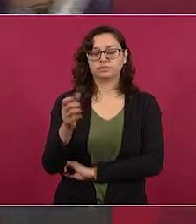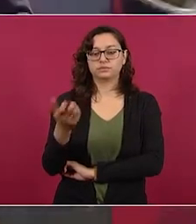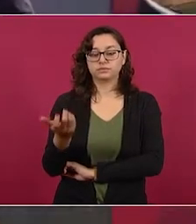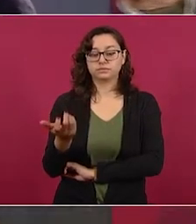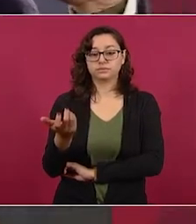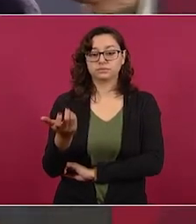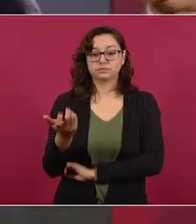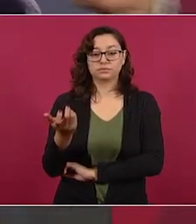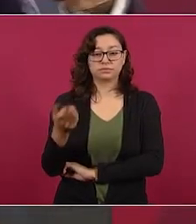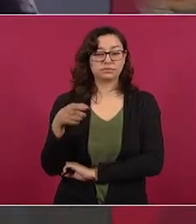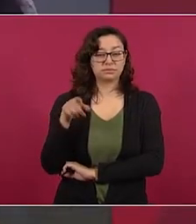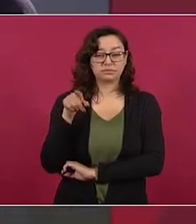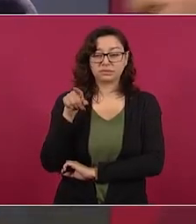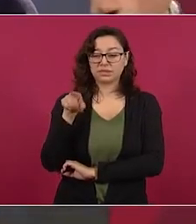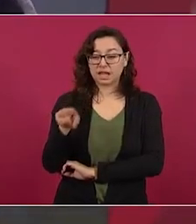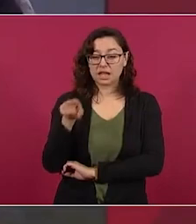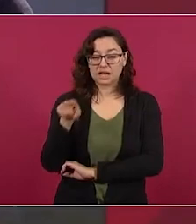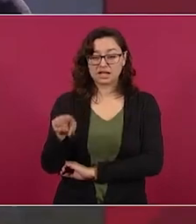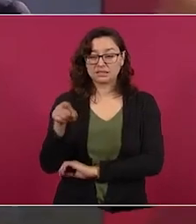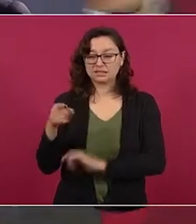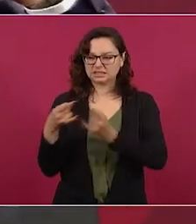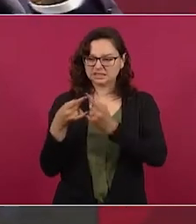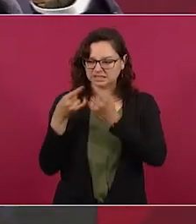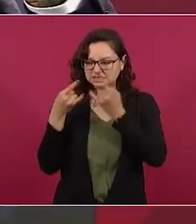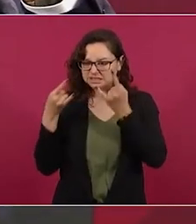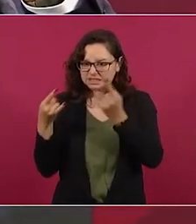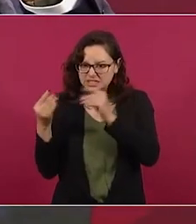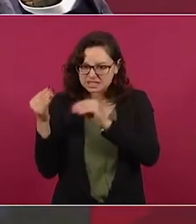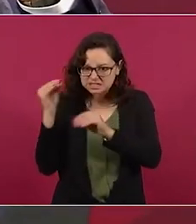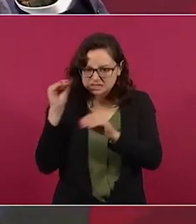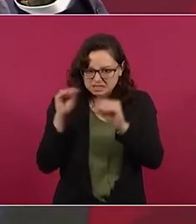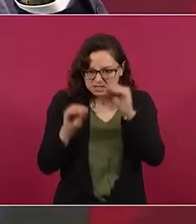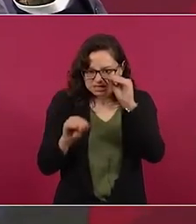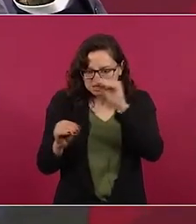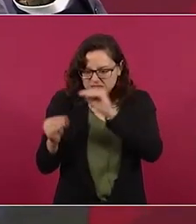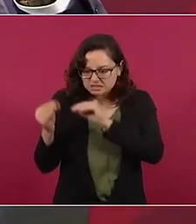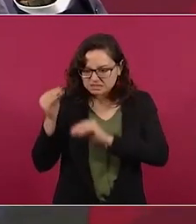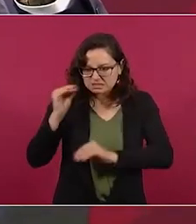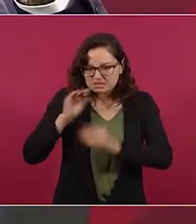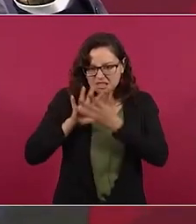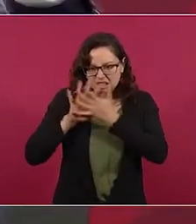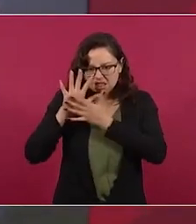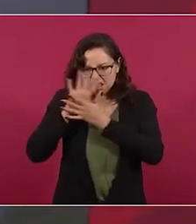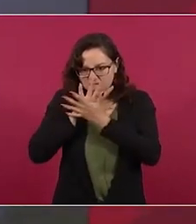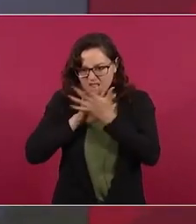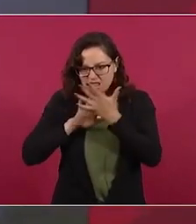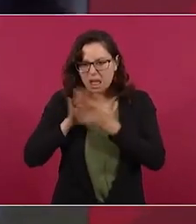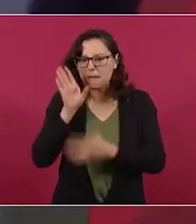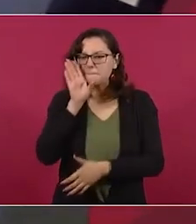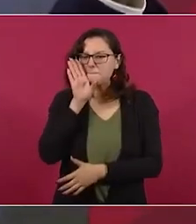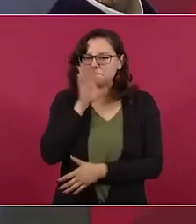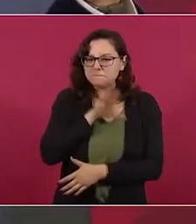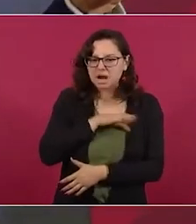tergiversado la historia, que